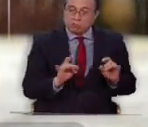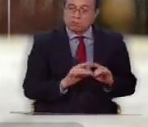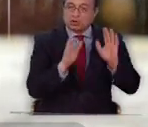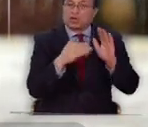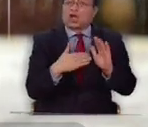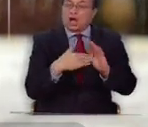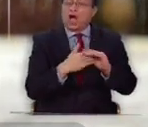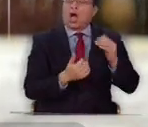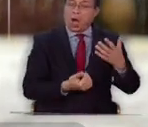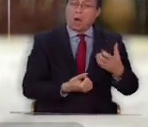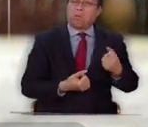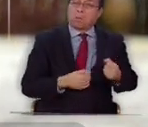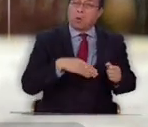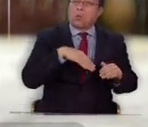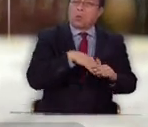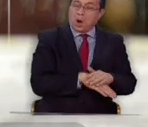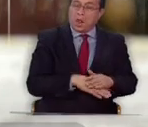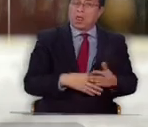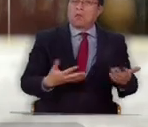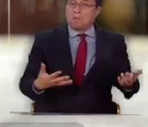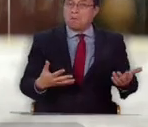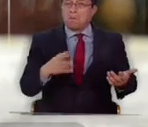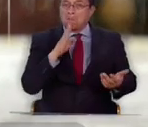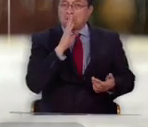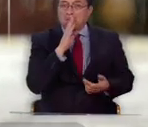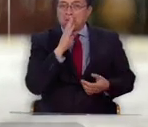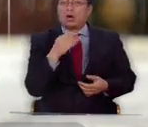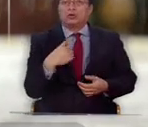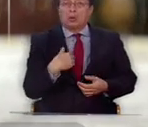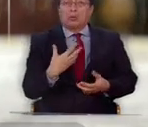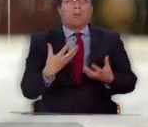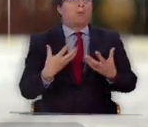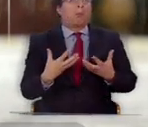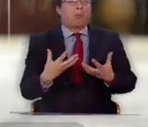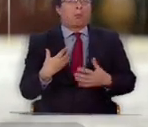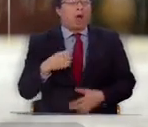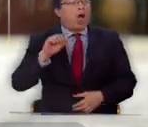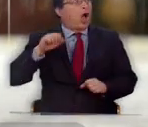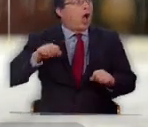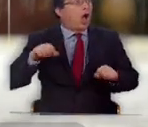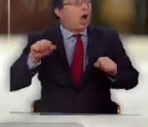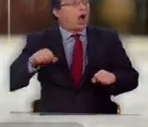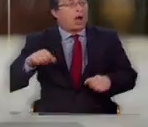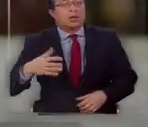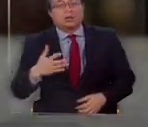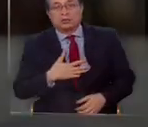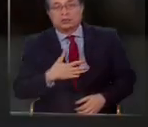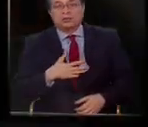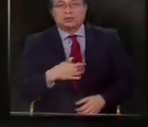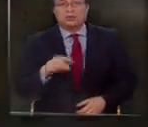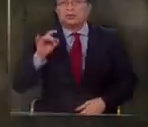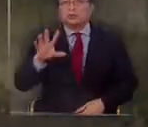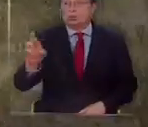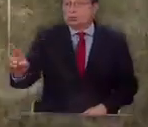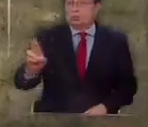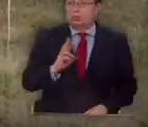como decían. Y yo agarro papas también. Así la única persona que me contestó fue ahí.